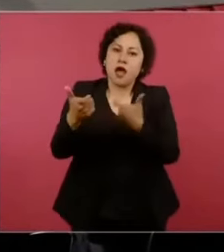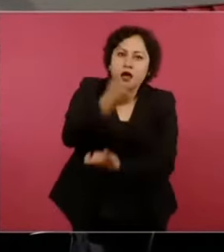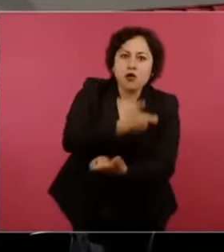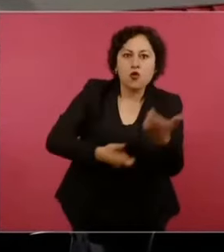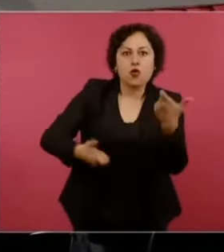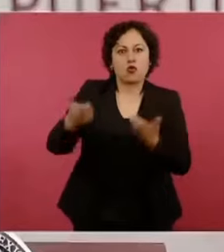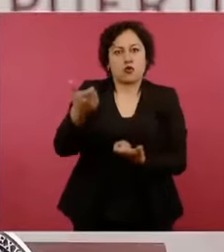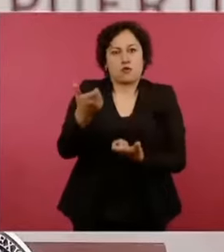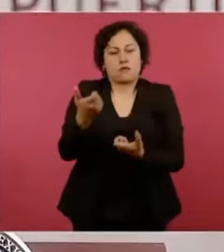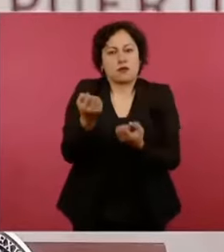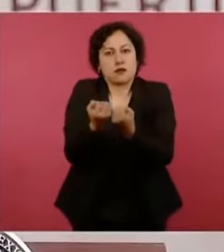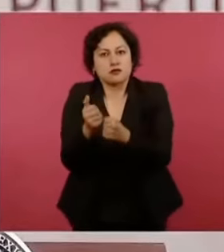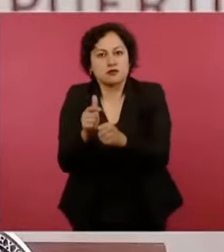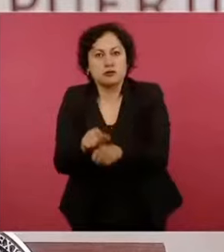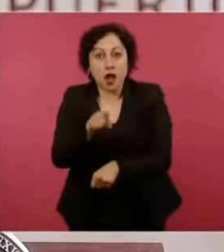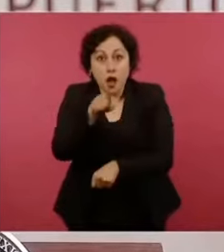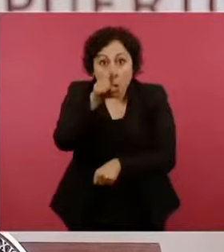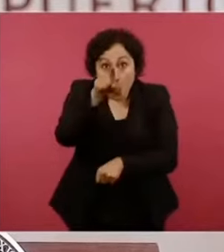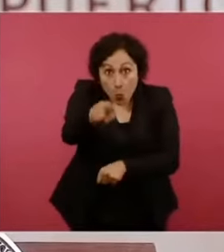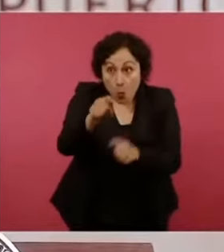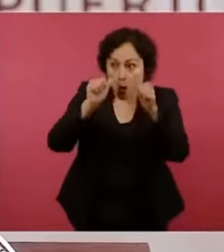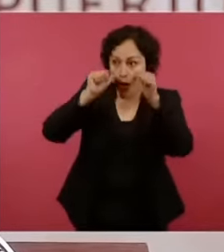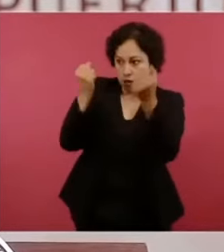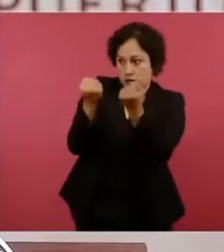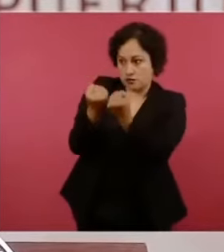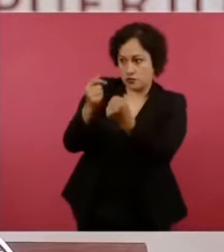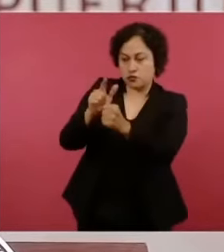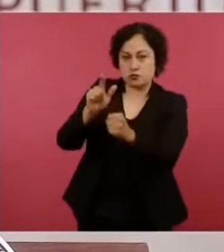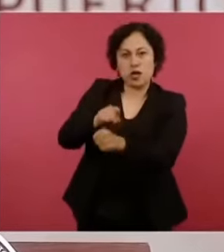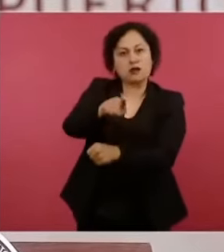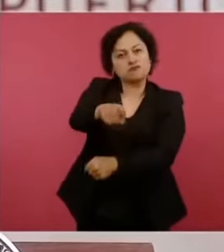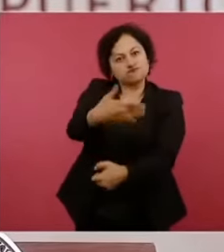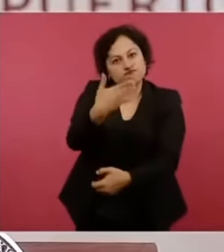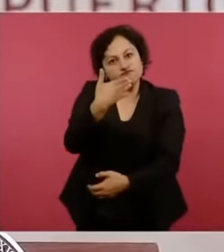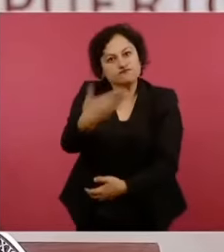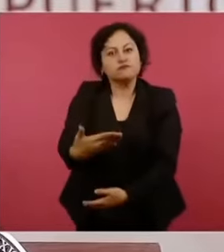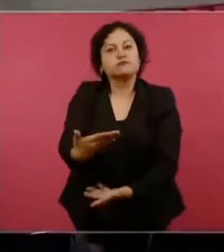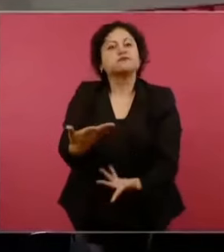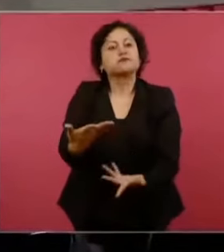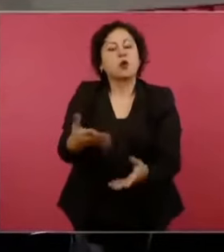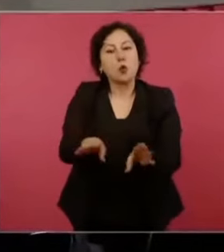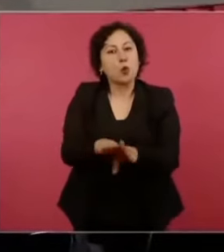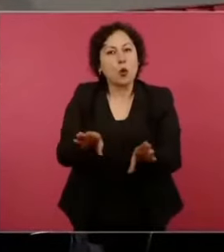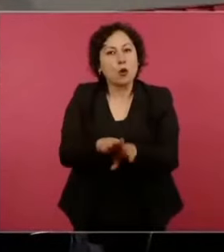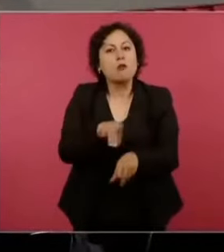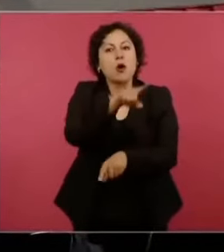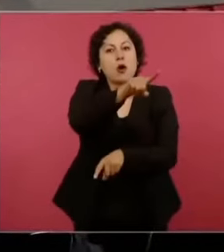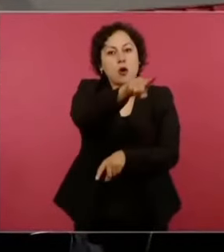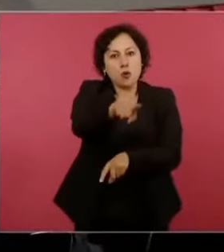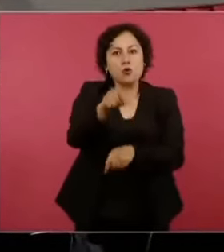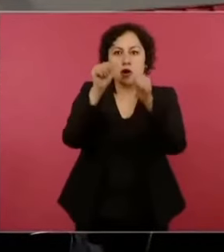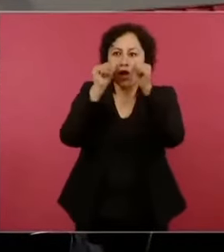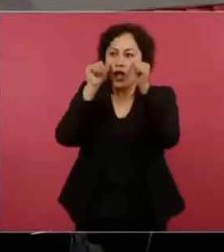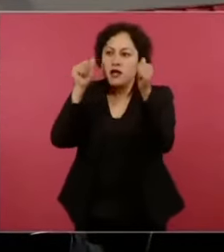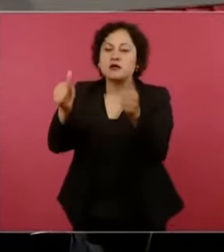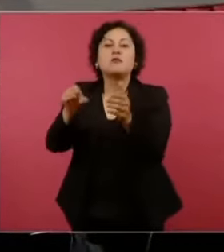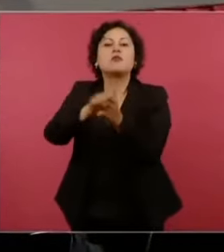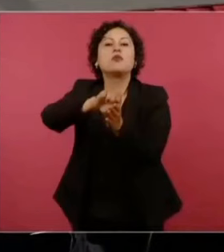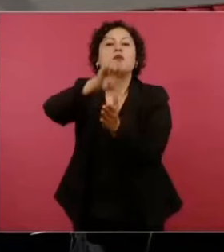a lo social. Y le apostó también a lo social a través de dar confianza en la escuela nuestra.